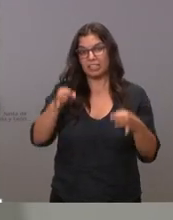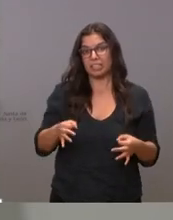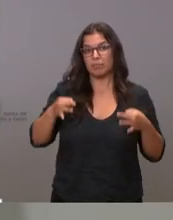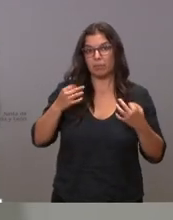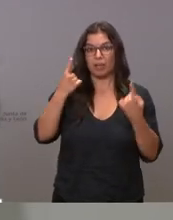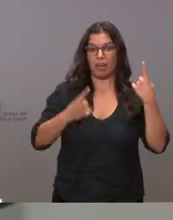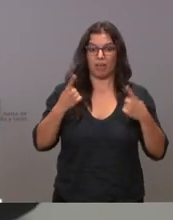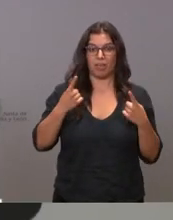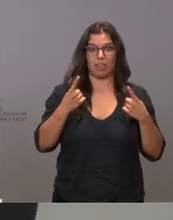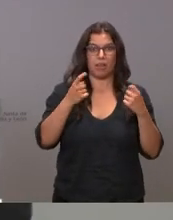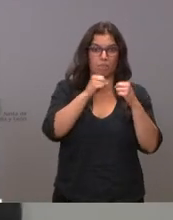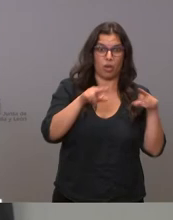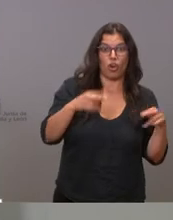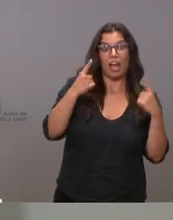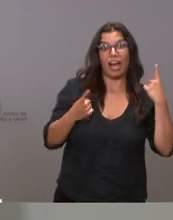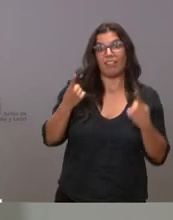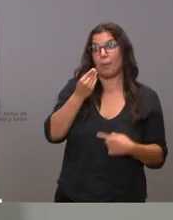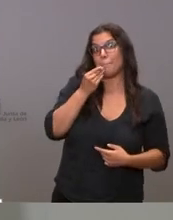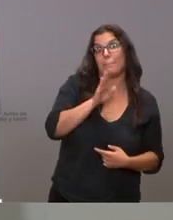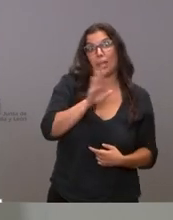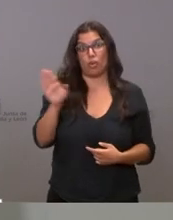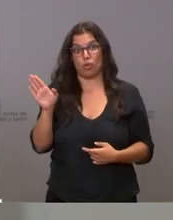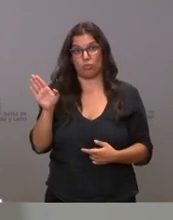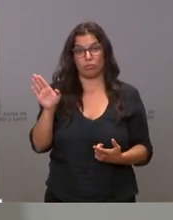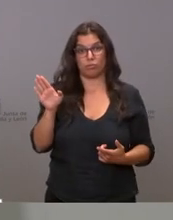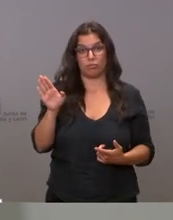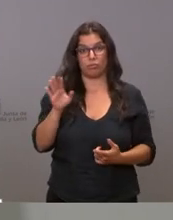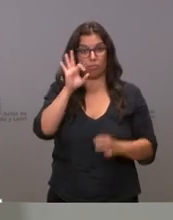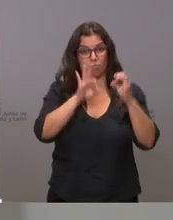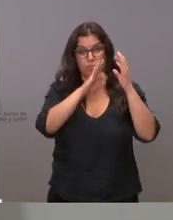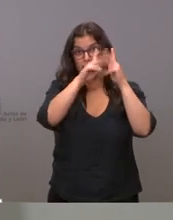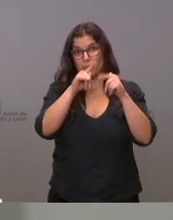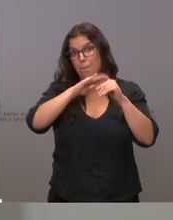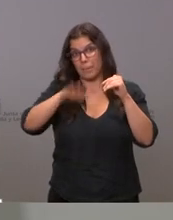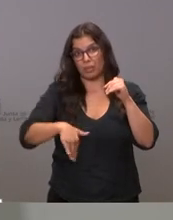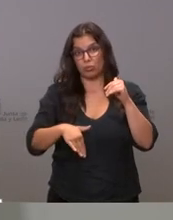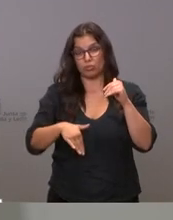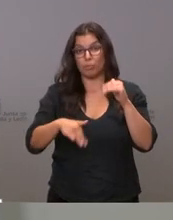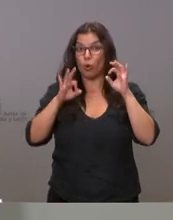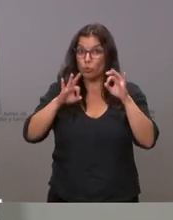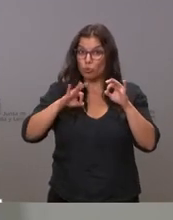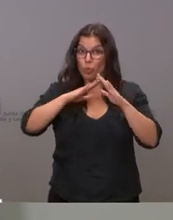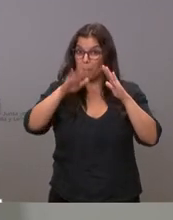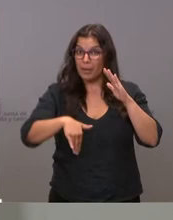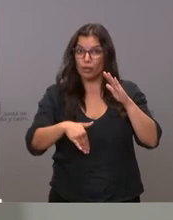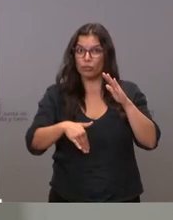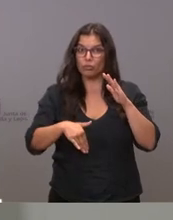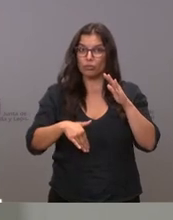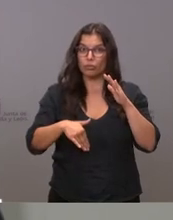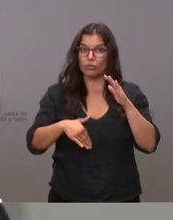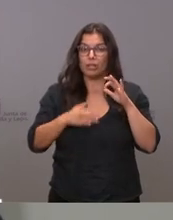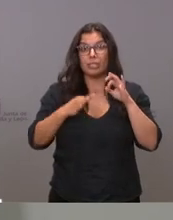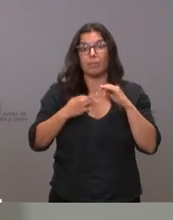está peor otras veces hemos sido los mejores hemos estado con menos incidencia que nadie nadie dice en ese momento ¿por qué somos siempre los mejores?